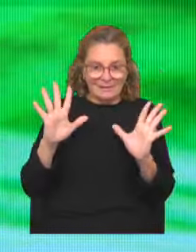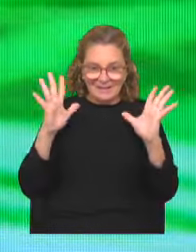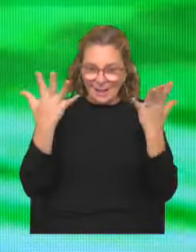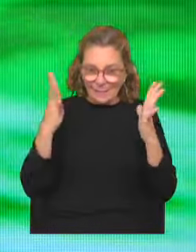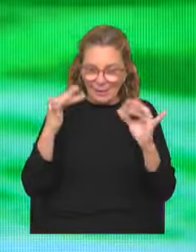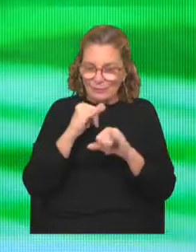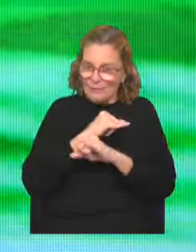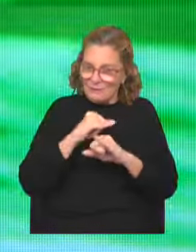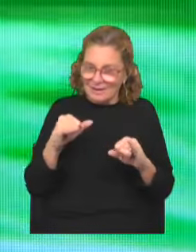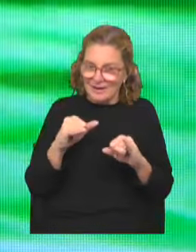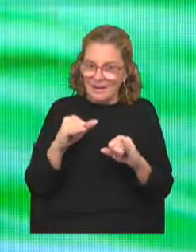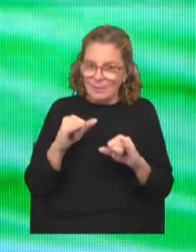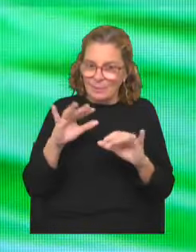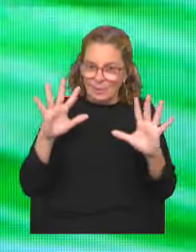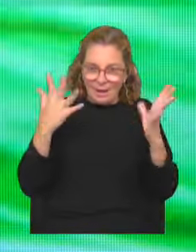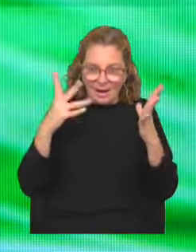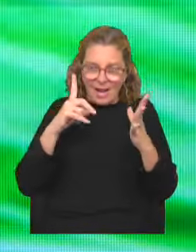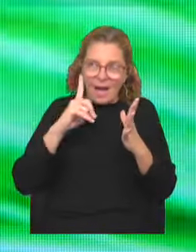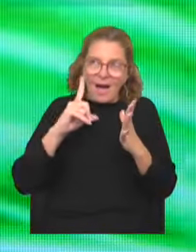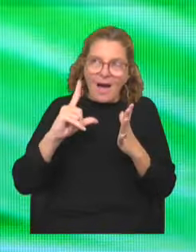final que fue larguísimo.